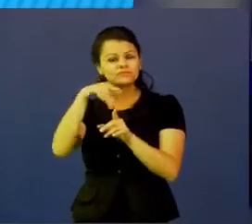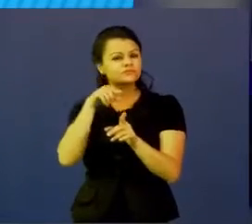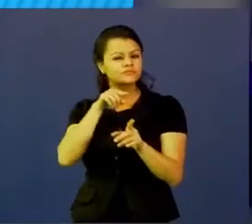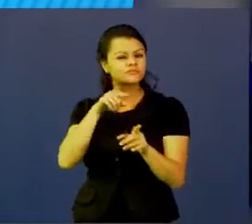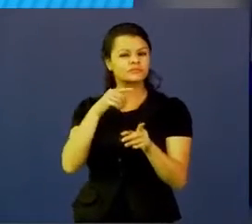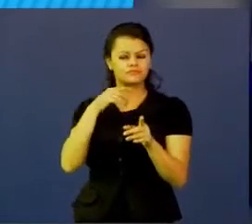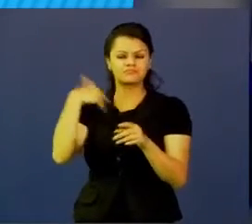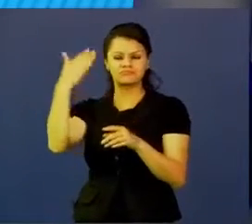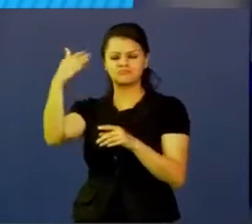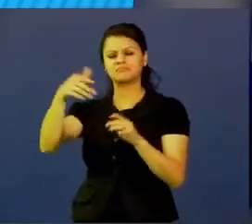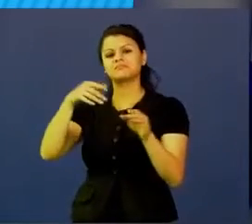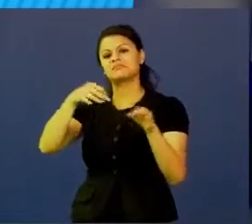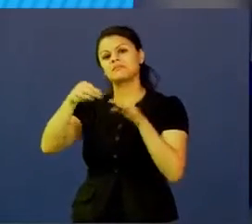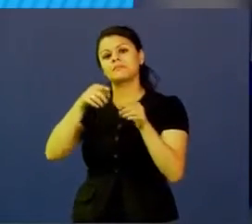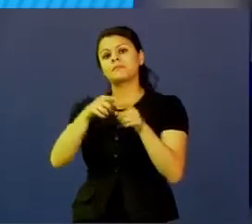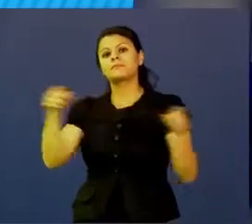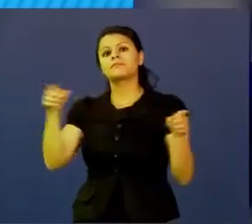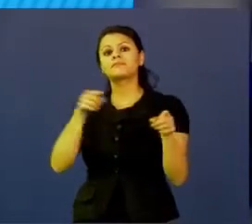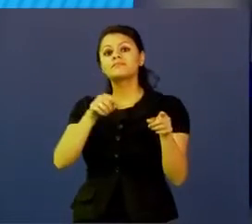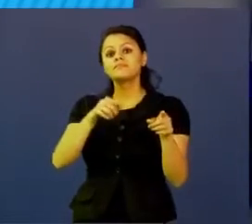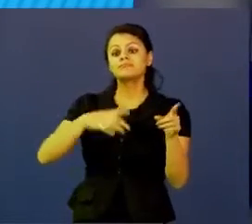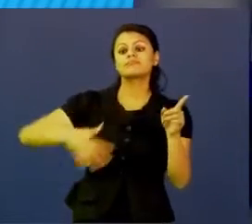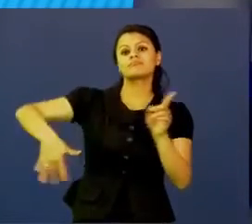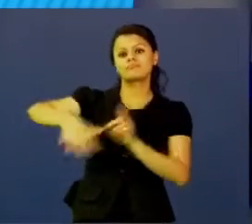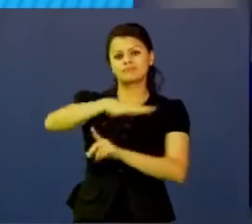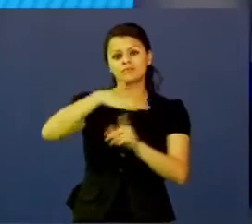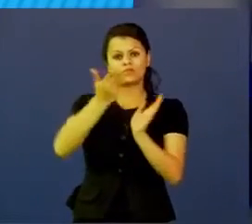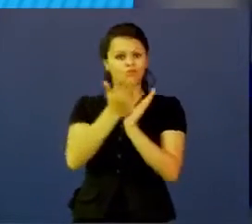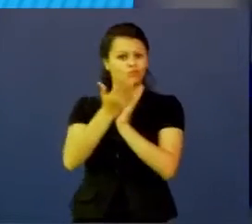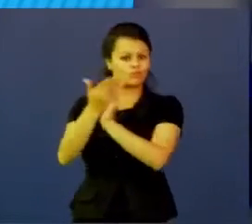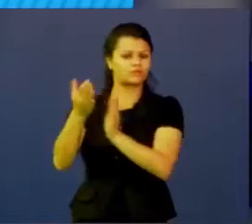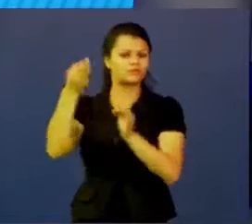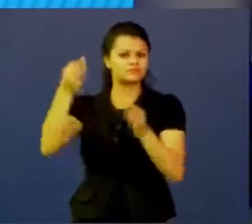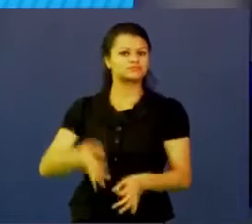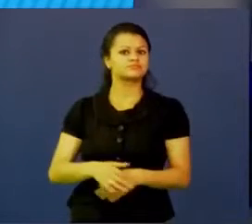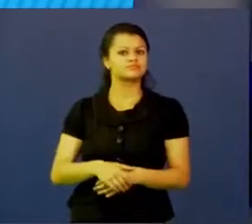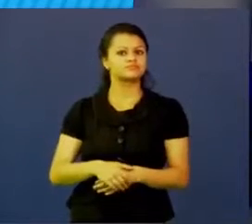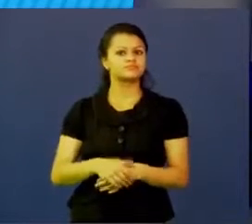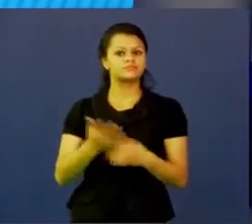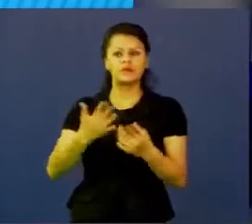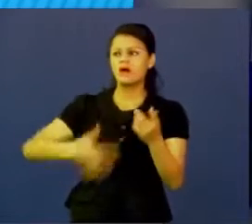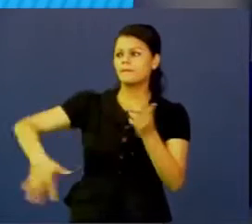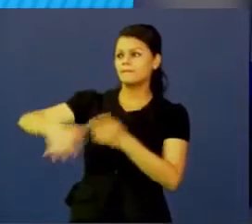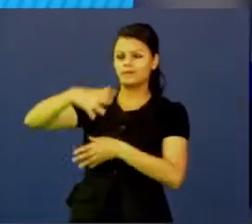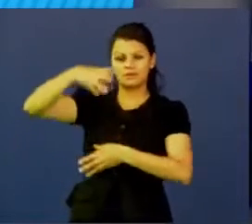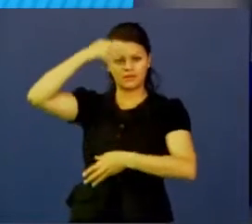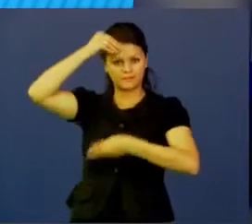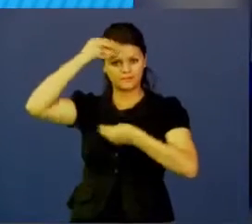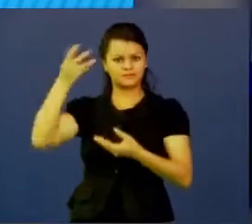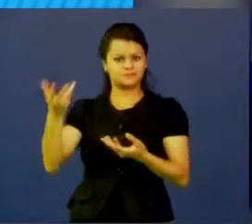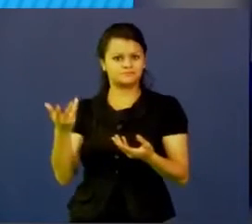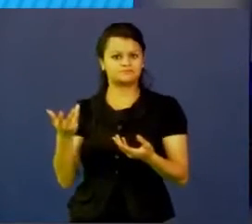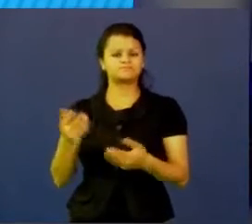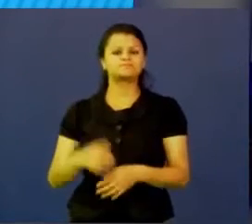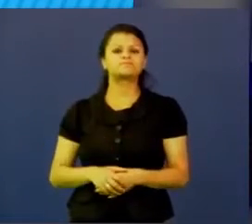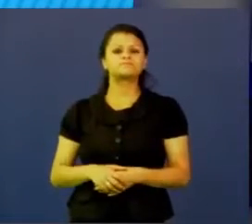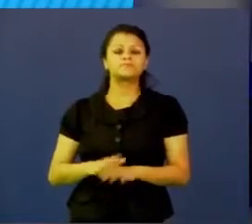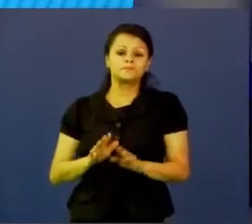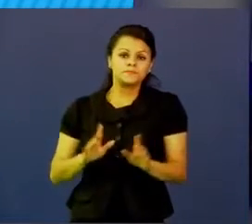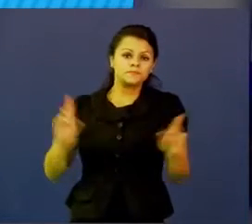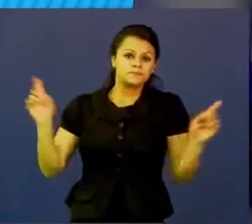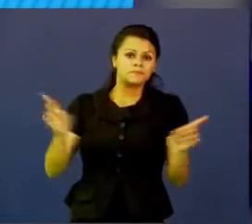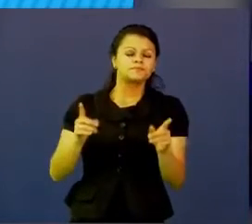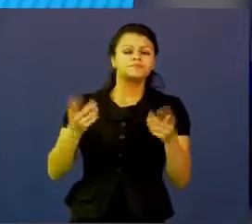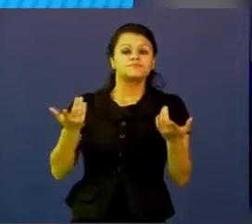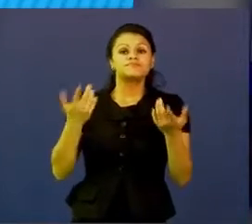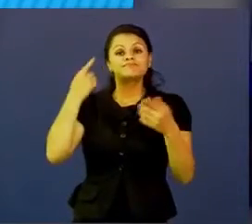adelante, es el entorno educativo y los ambientes de aprendizaje. Básicamente el